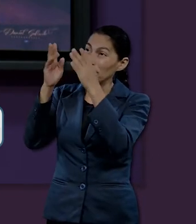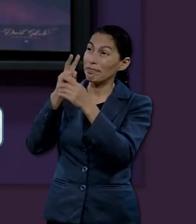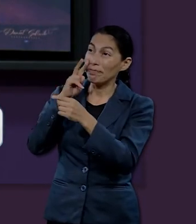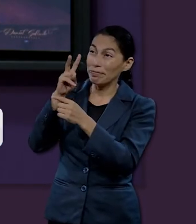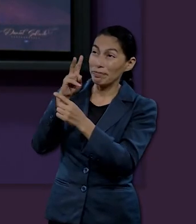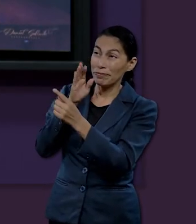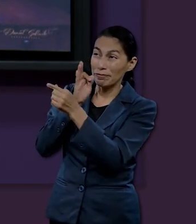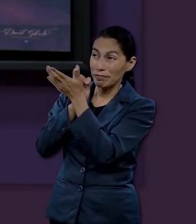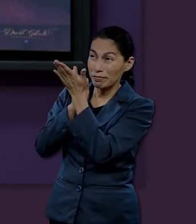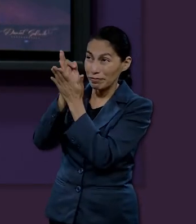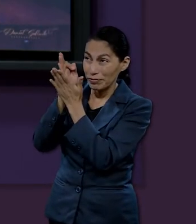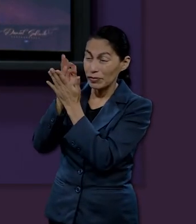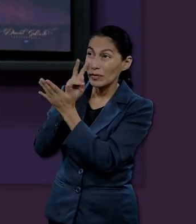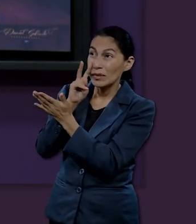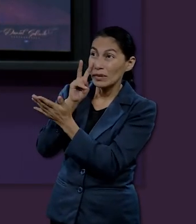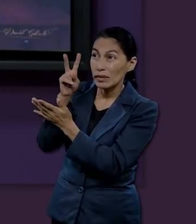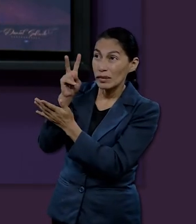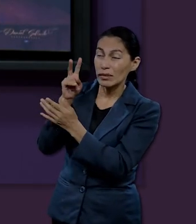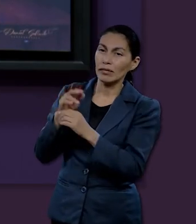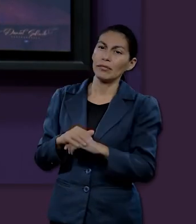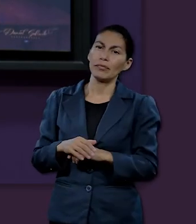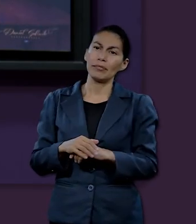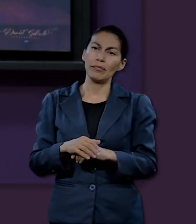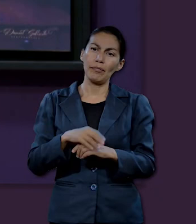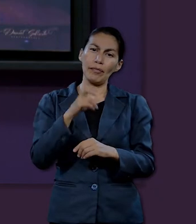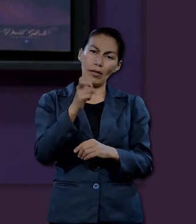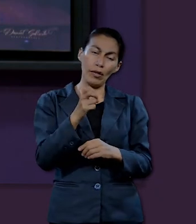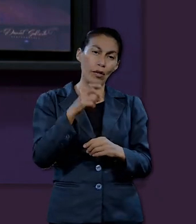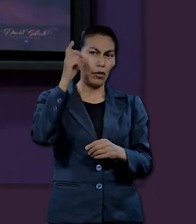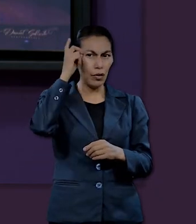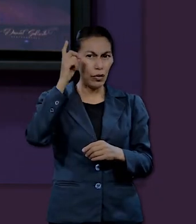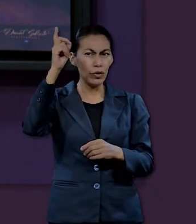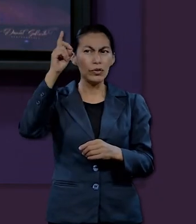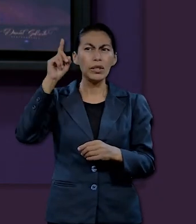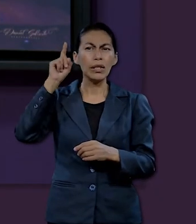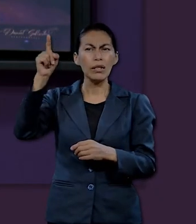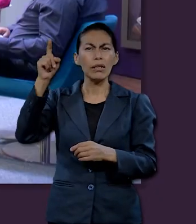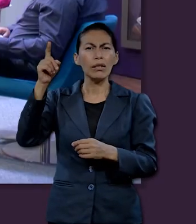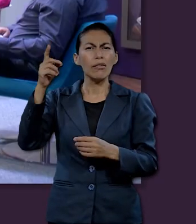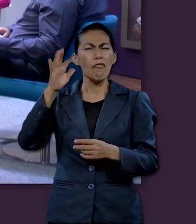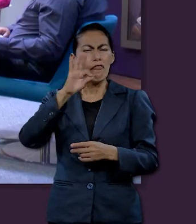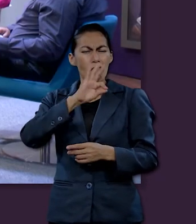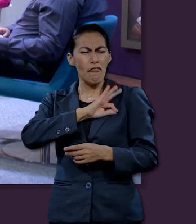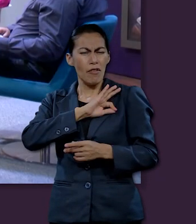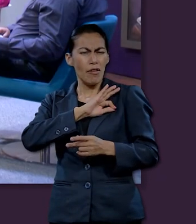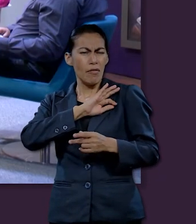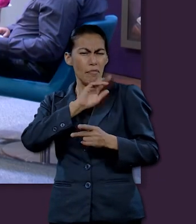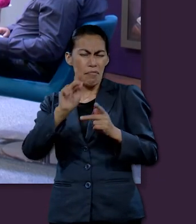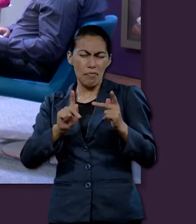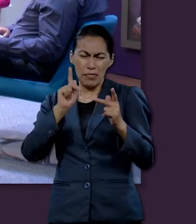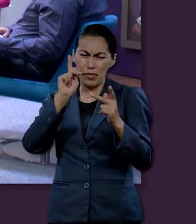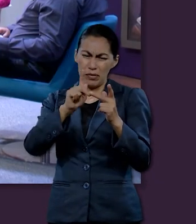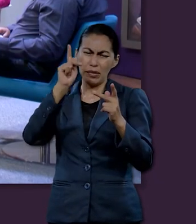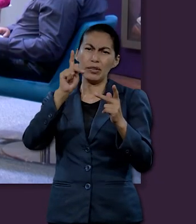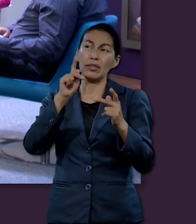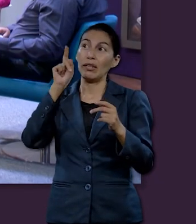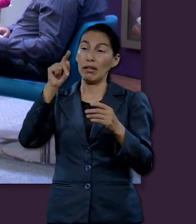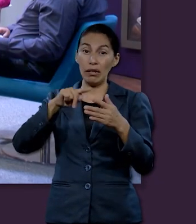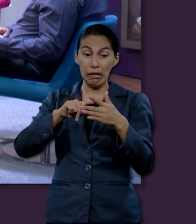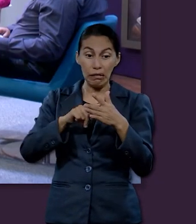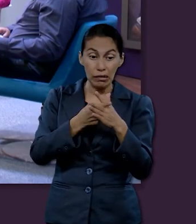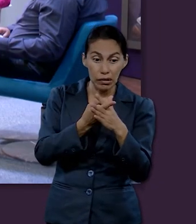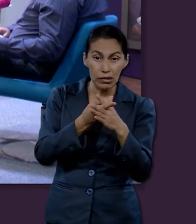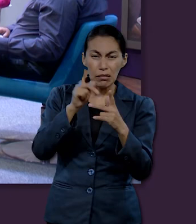de la fuente de disciplina, el iniciador y perfeccionador de nuestra fe. Incluso lo dice ahí, iniciador y